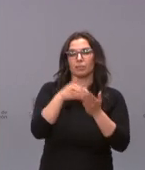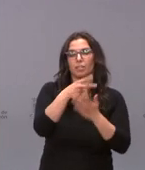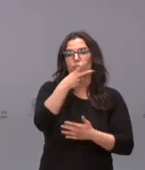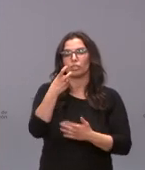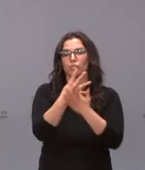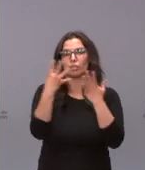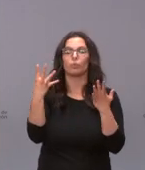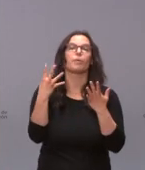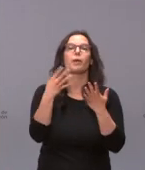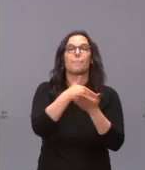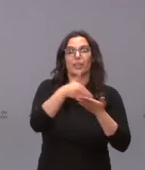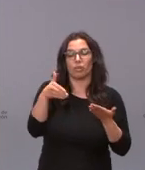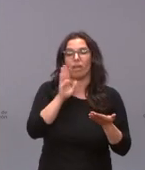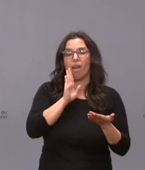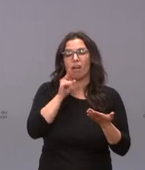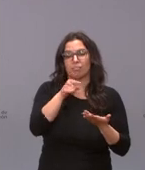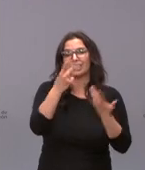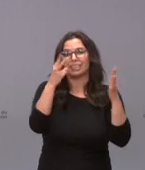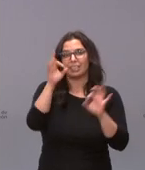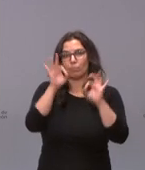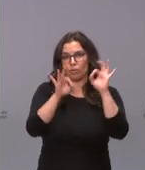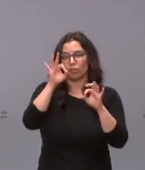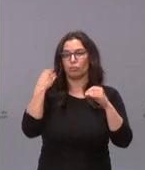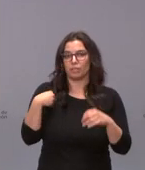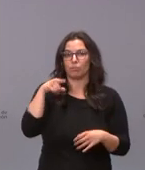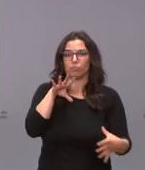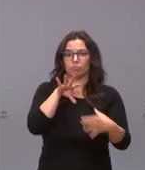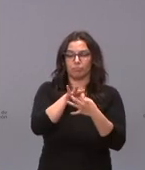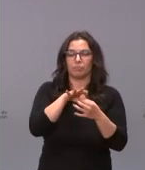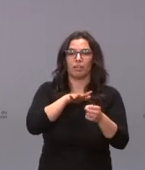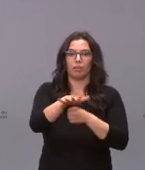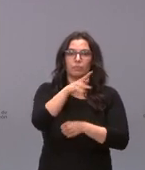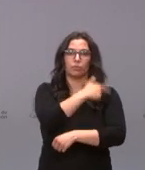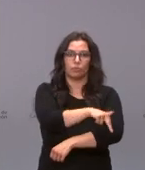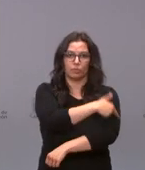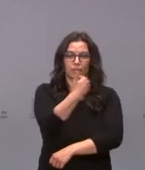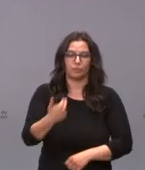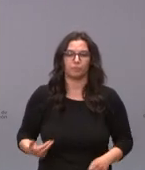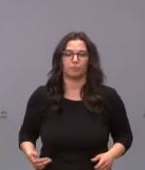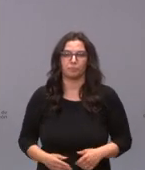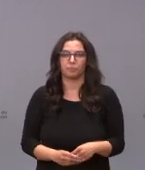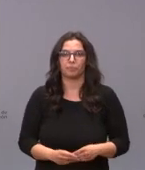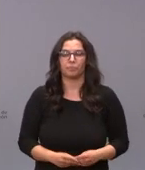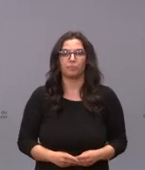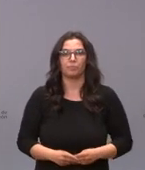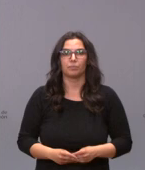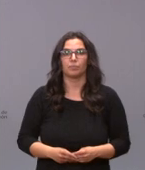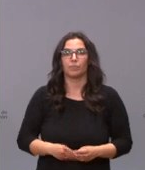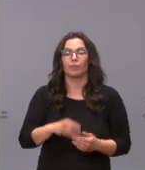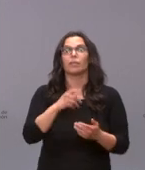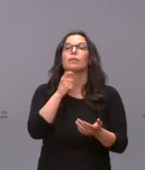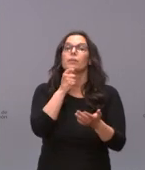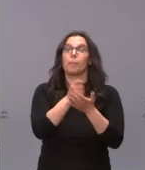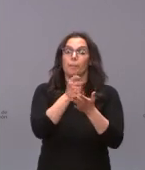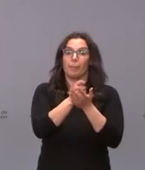millones, de los que, como he dicho, el 70% correspondió al ámbito sanitario. El tiempo medio se sitúa por